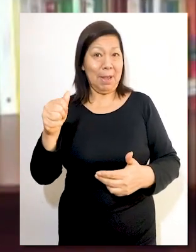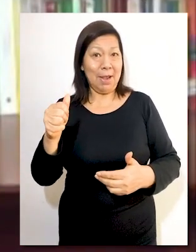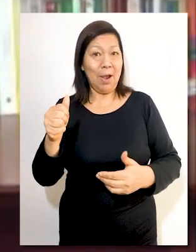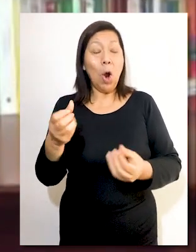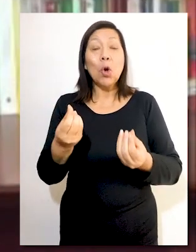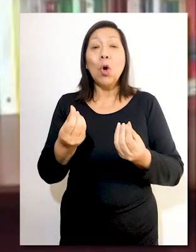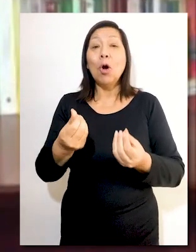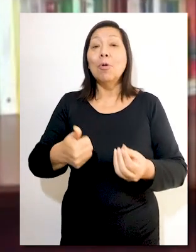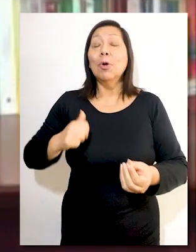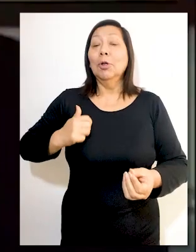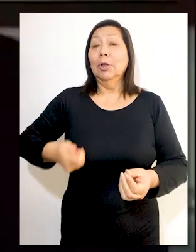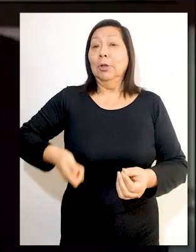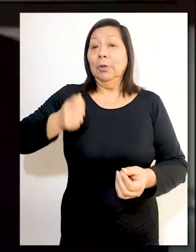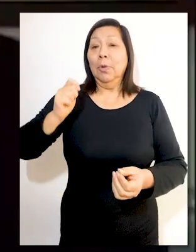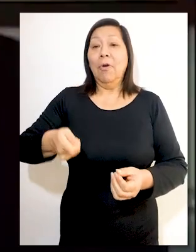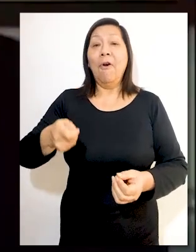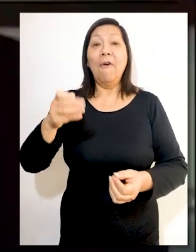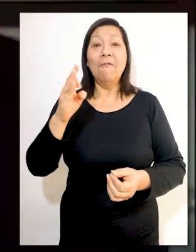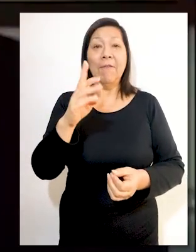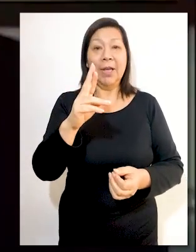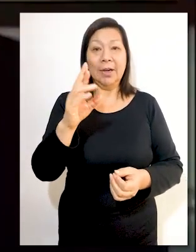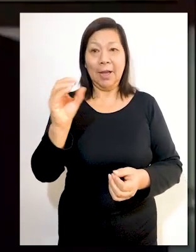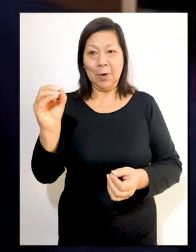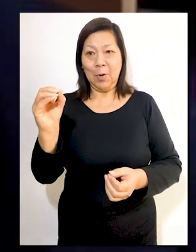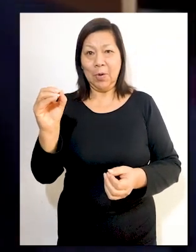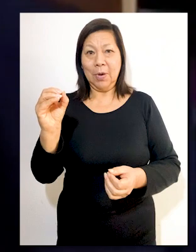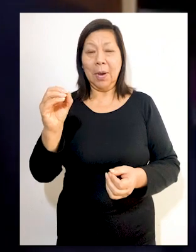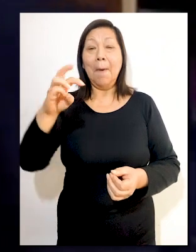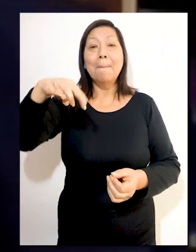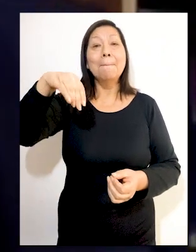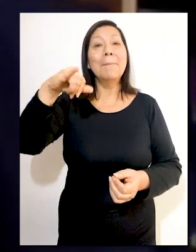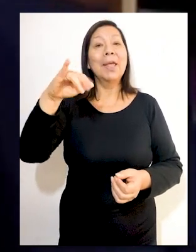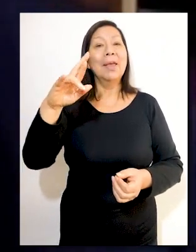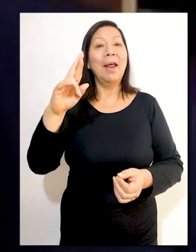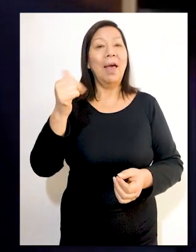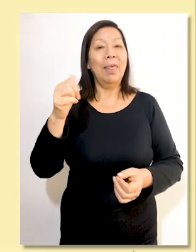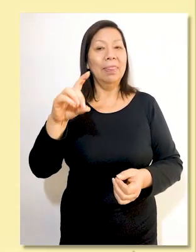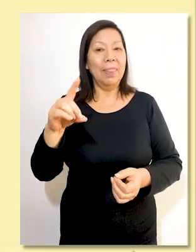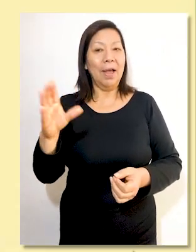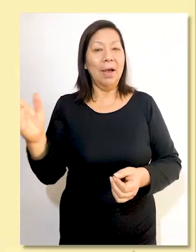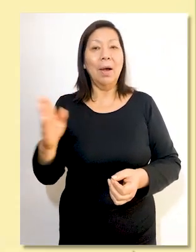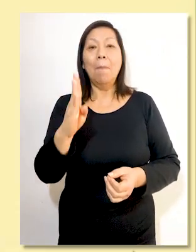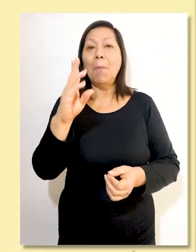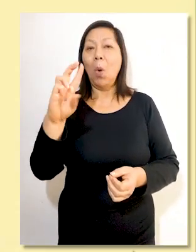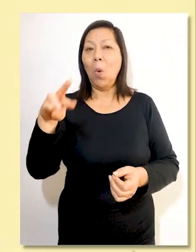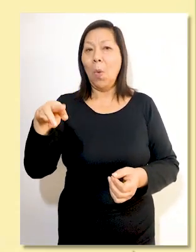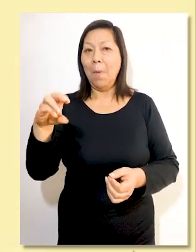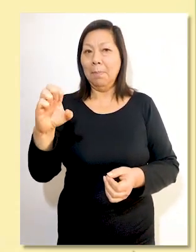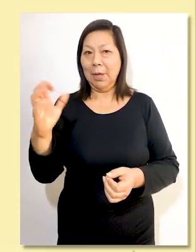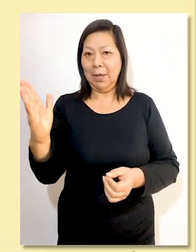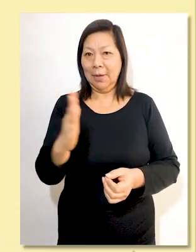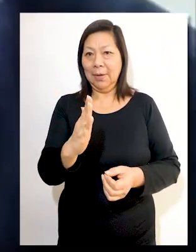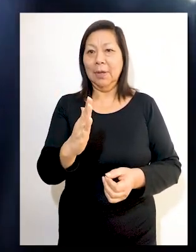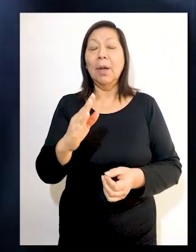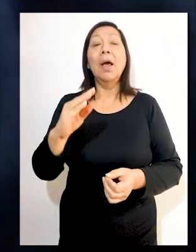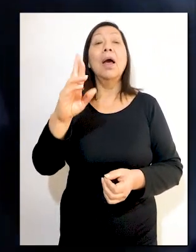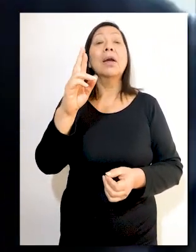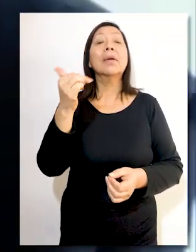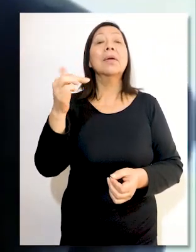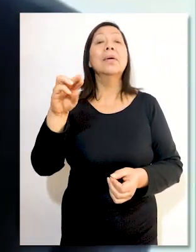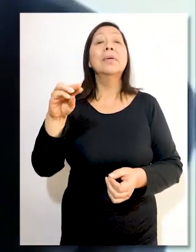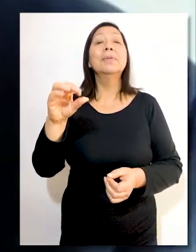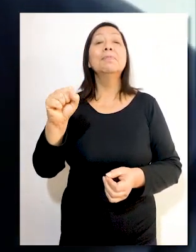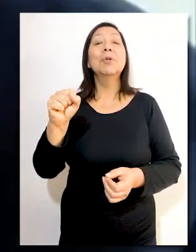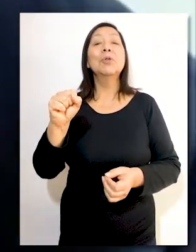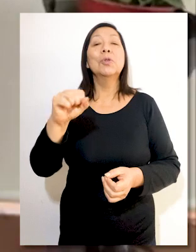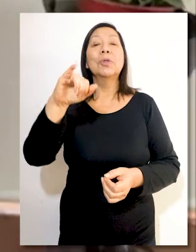Narváez y los magistrados Augusto Ferrero Costa, Manuel Miranda Canales, Ernesto Blume Fortini, Carlos